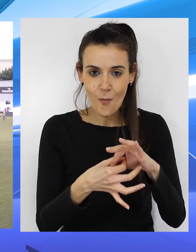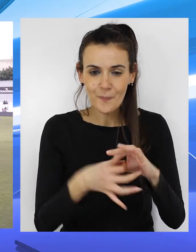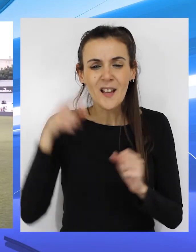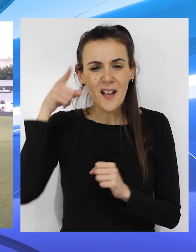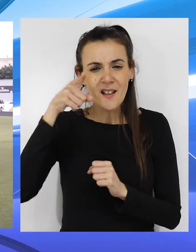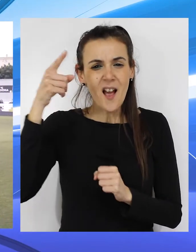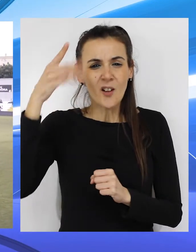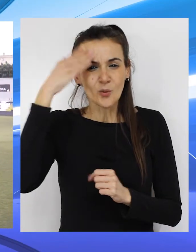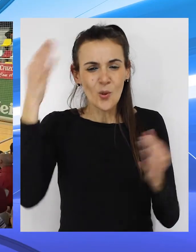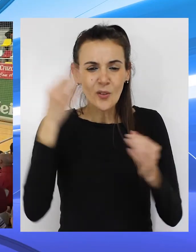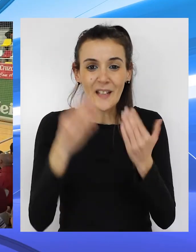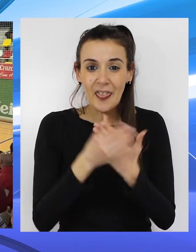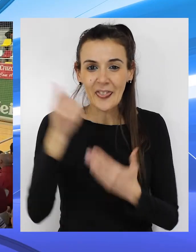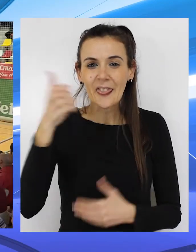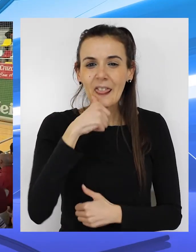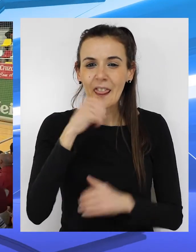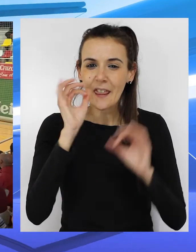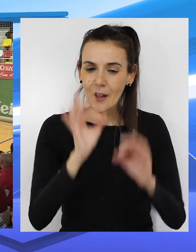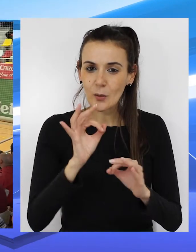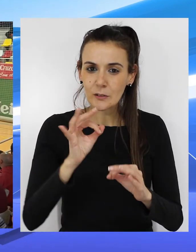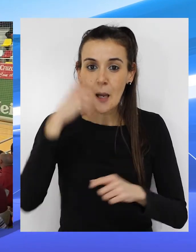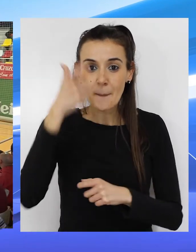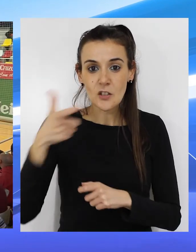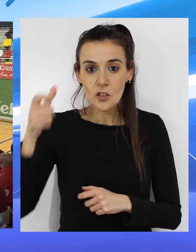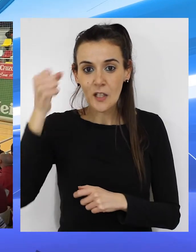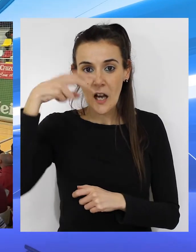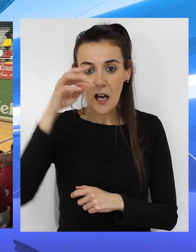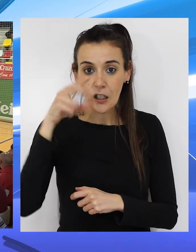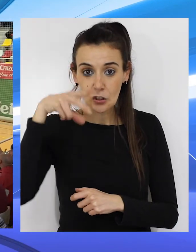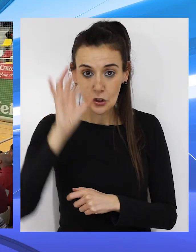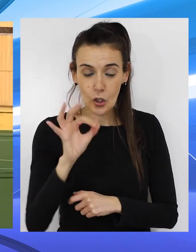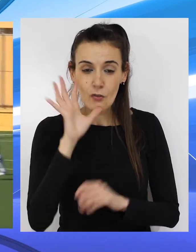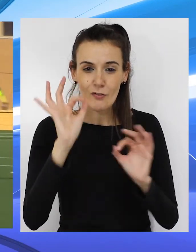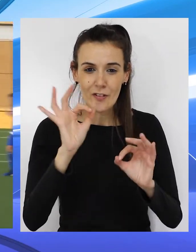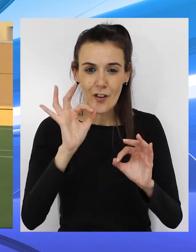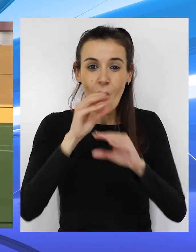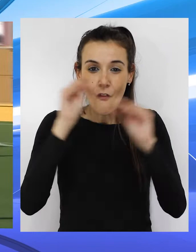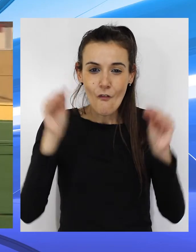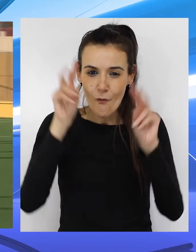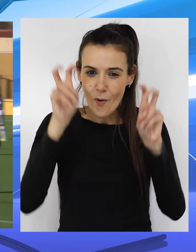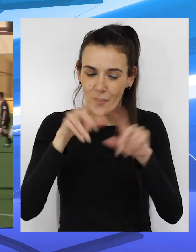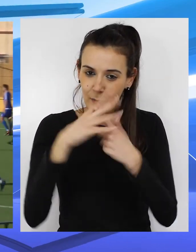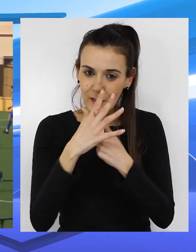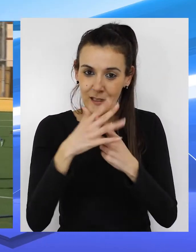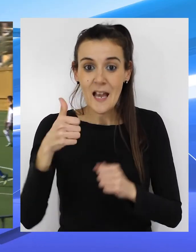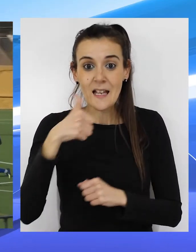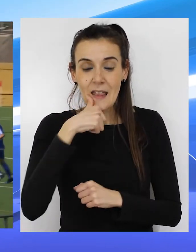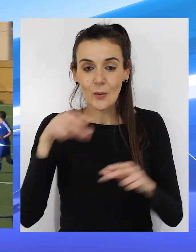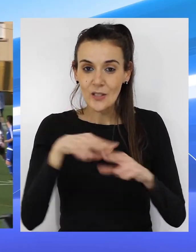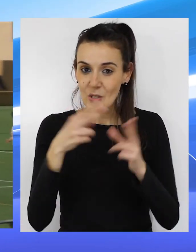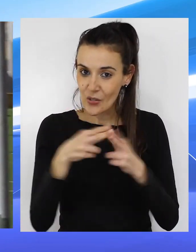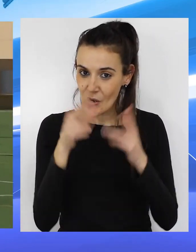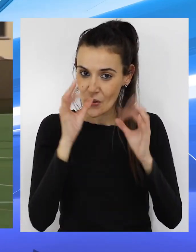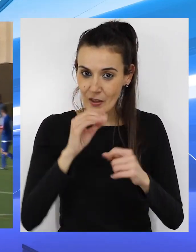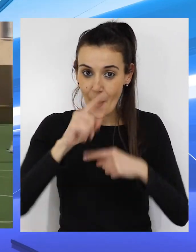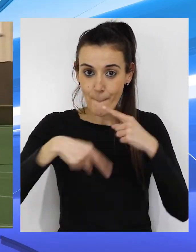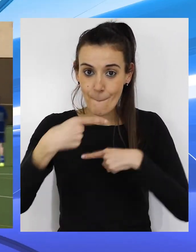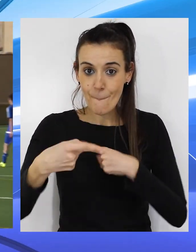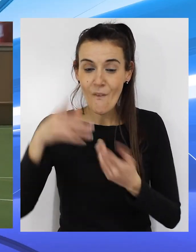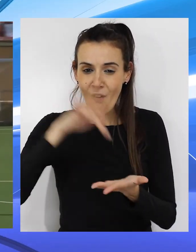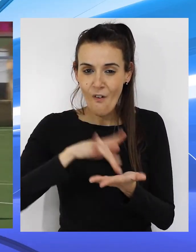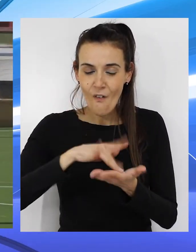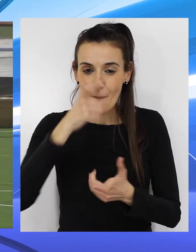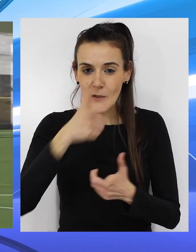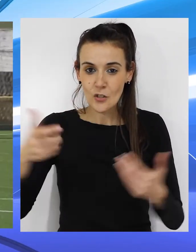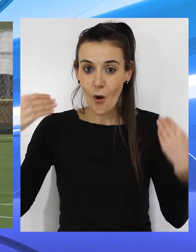territorial ceutí quiere poner en el más alto nivel la labor social y formativa que viene desarrollando en la sociedad ceutí. En próximas fechas,